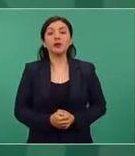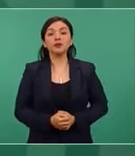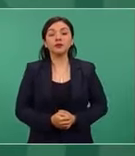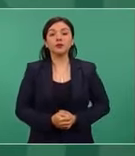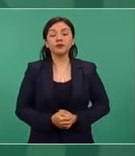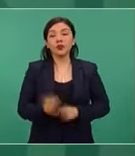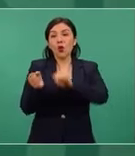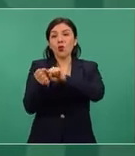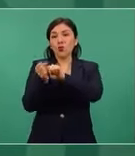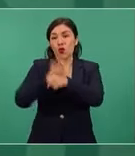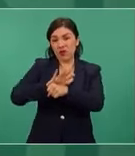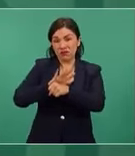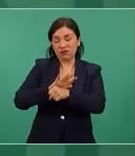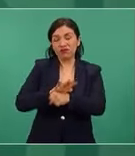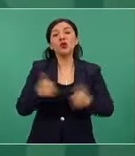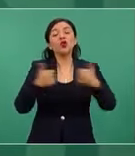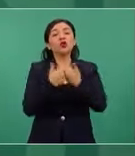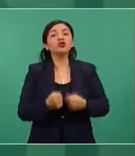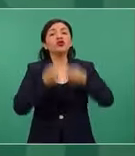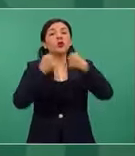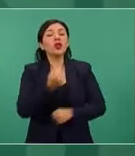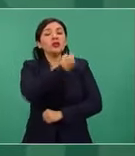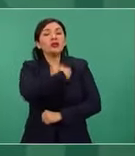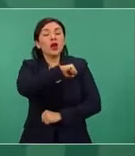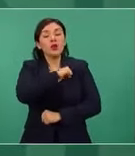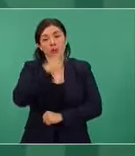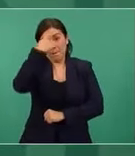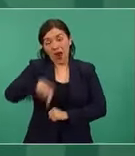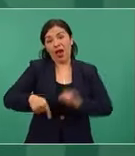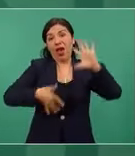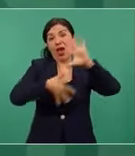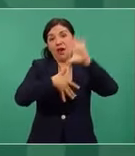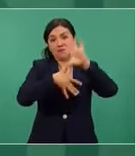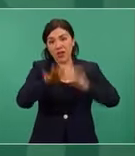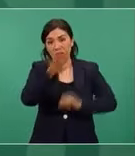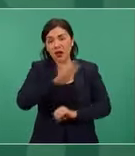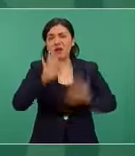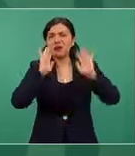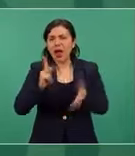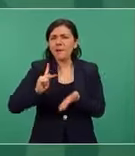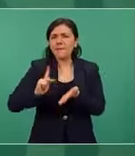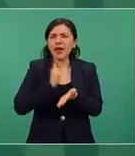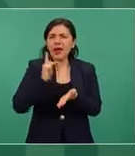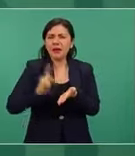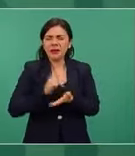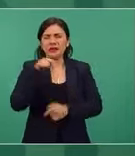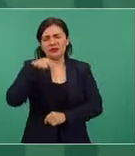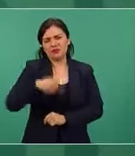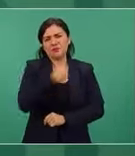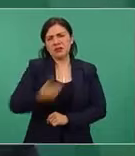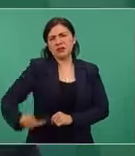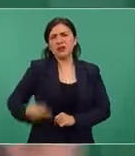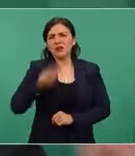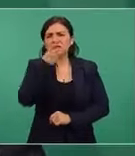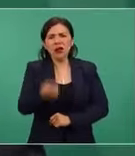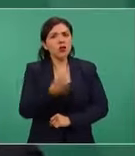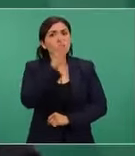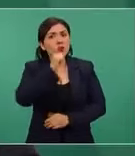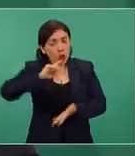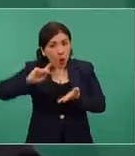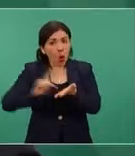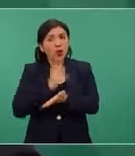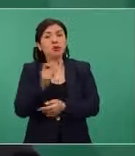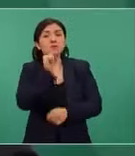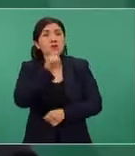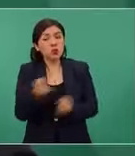COVID-19 y la seguridad sanitaria de América del Norte. Ha venido insistiendo el presidente López Obrador que no puede volver a ocurrir lo que hemos